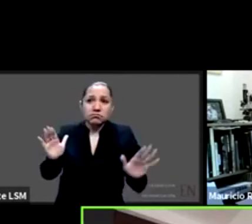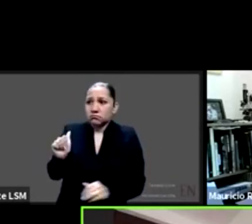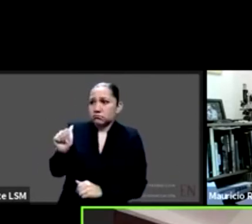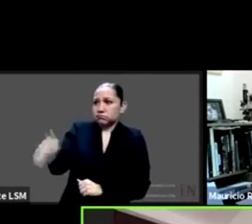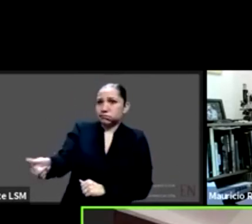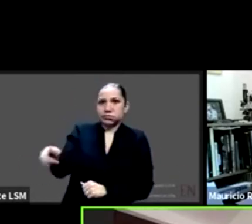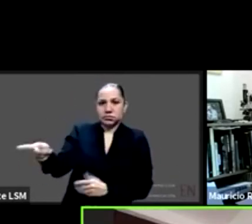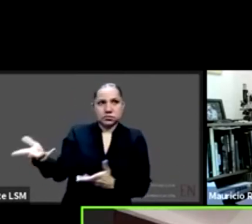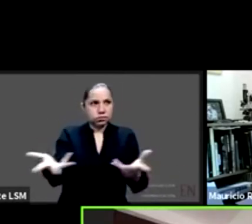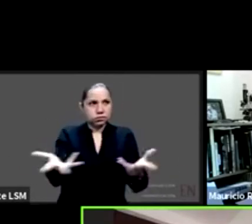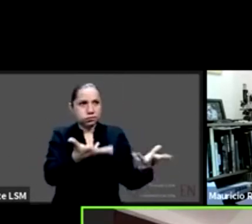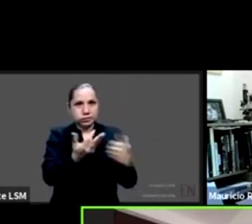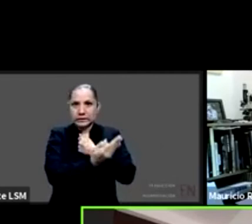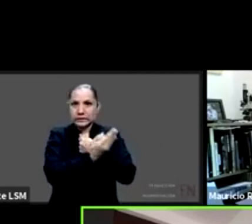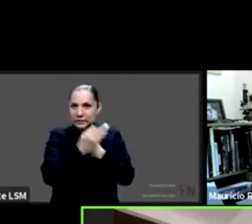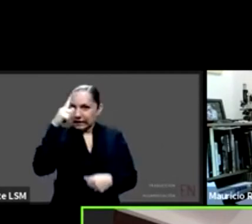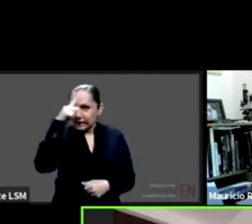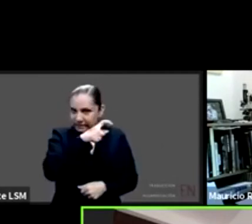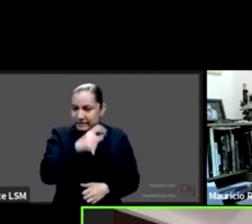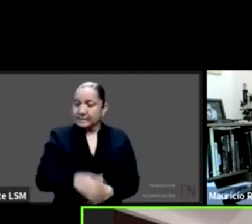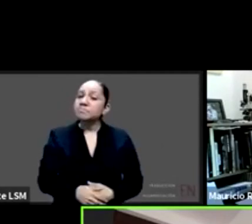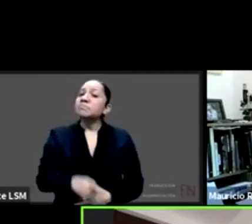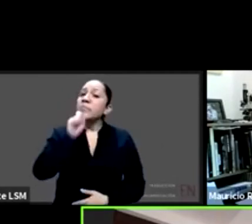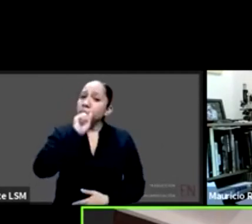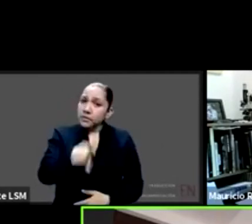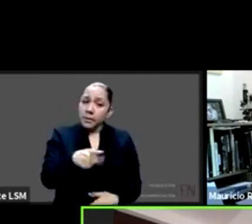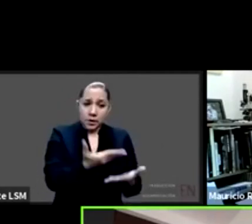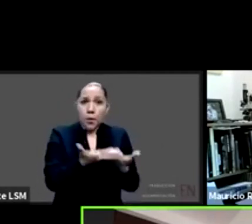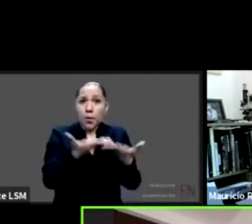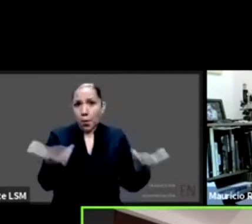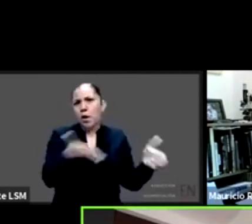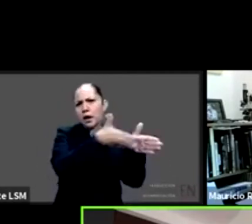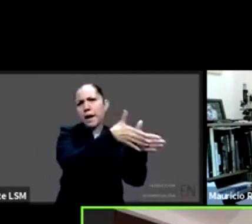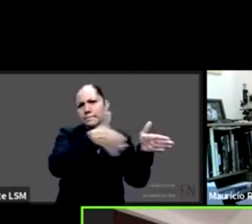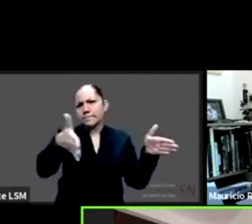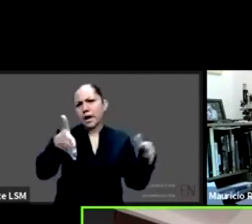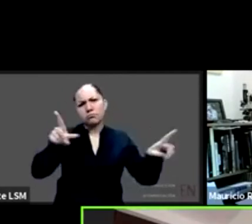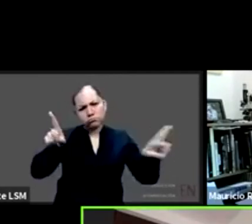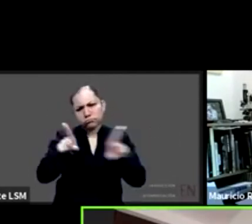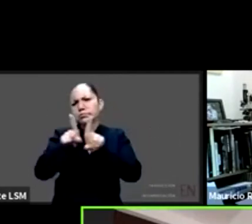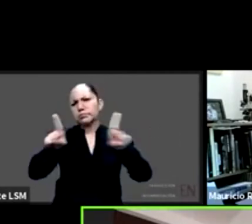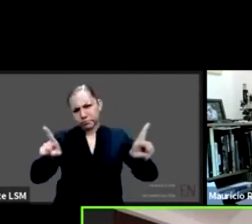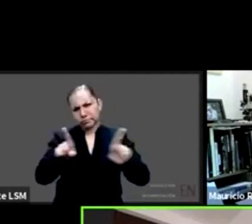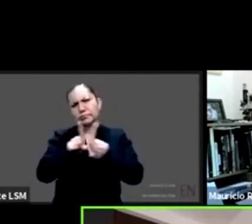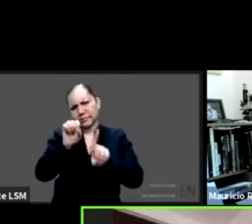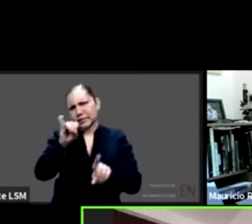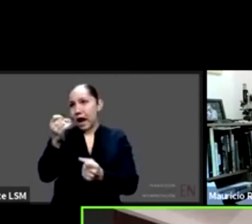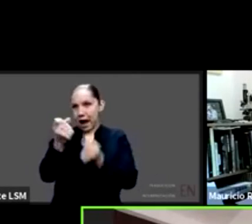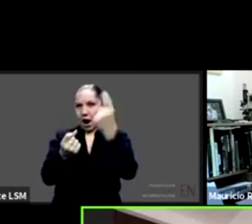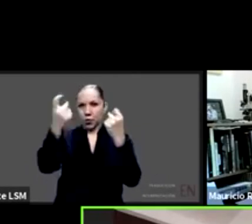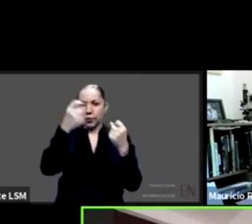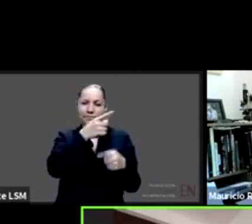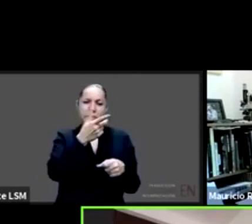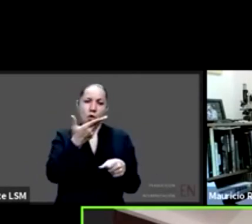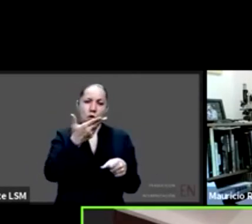mecanismos en donde se permite este acompañamiento no se le da el nombre de coaxiliar por decir en los hospitales federales tenemos el